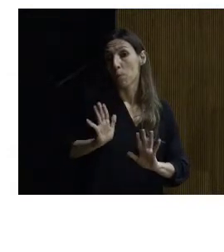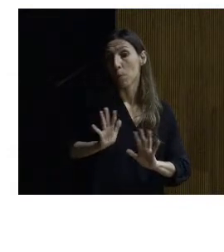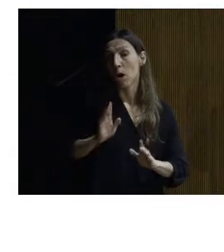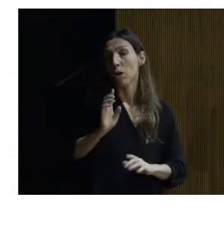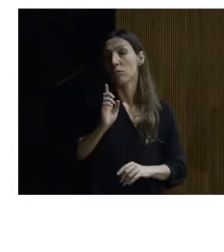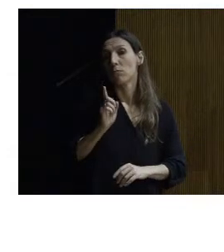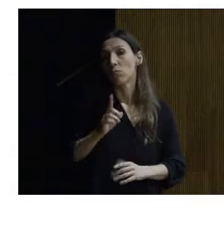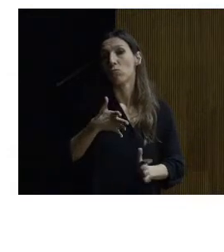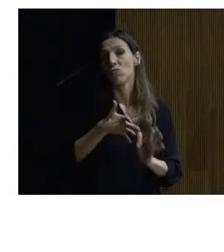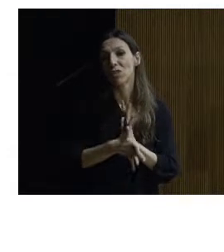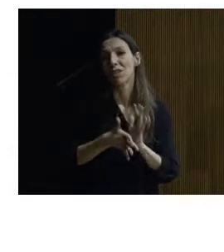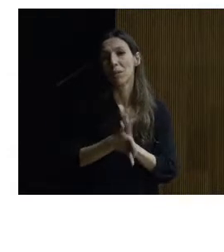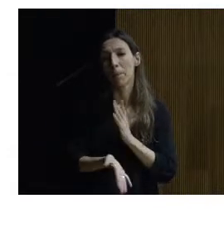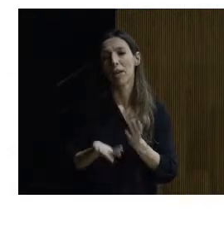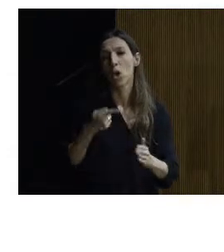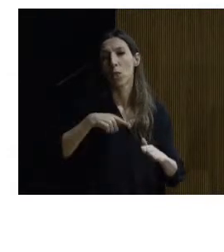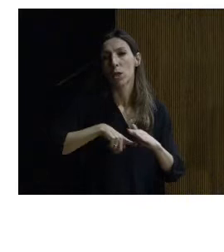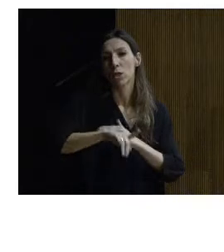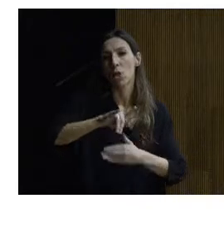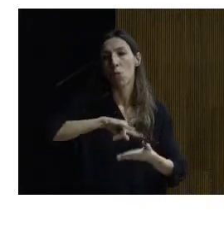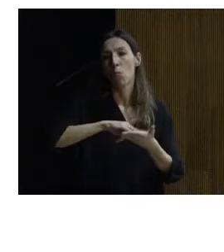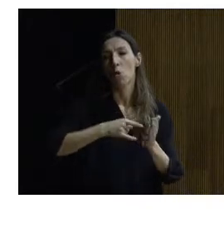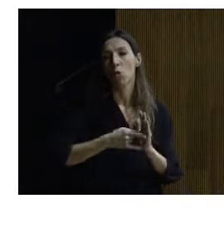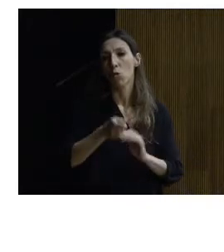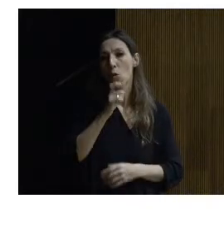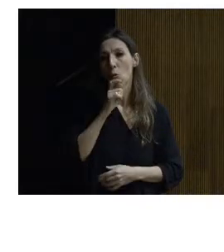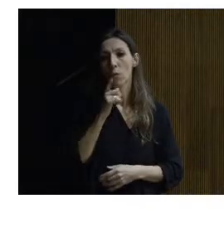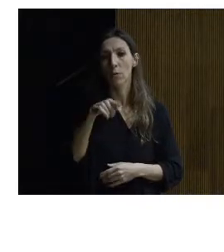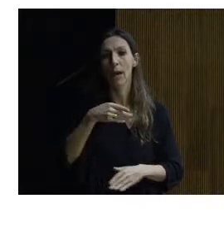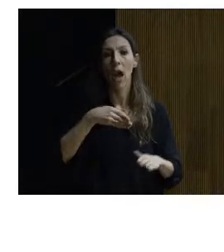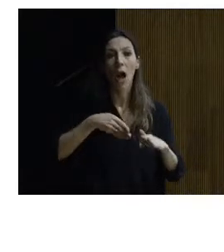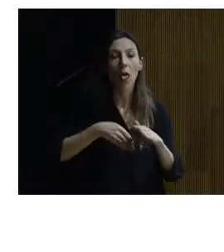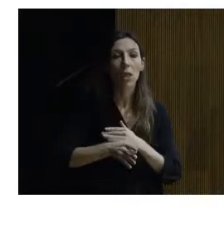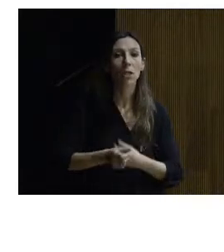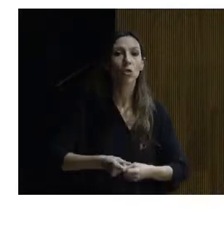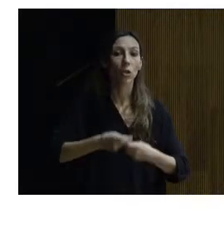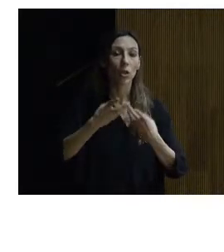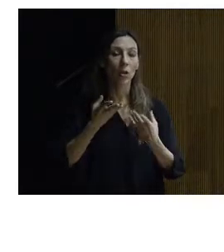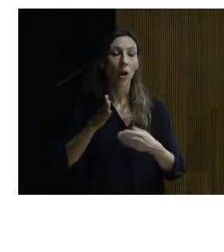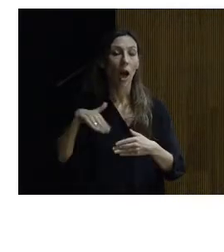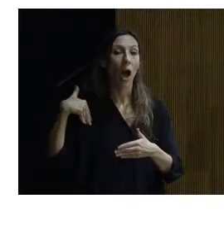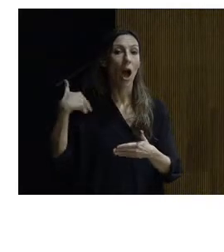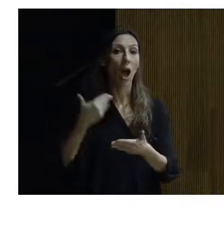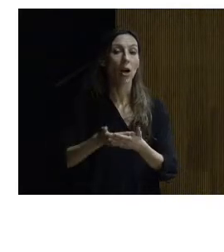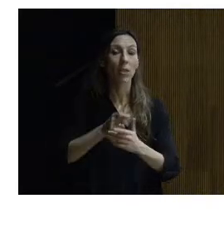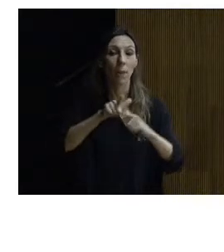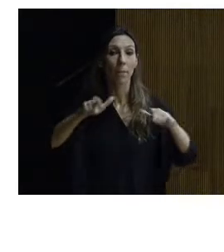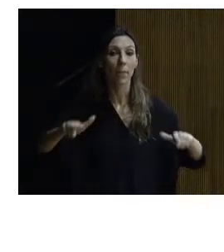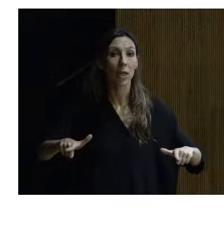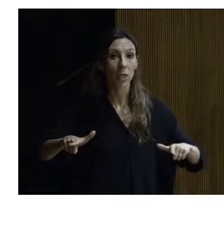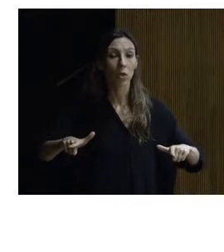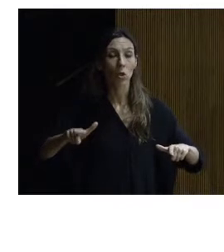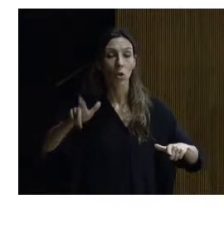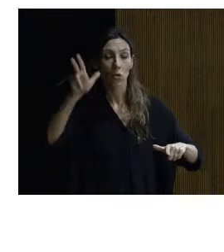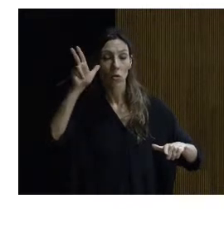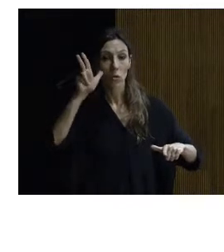ha ido desarrollando este proyecto luego está el acceso si conocéis el edificio al vestíbulo del salón de actos donde veis